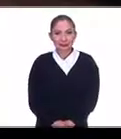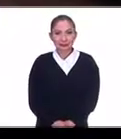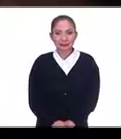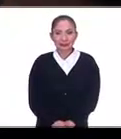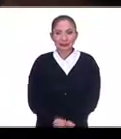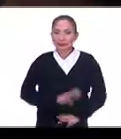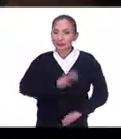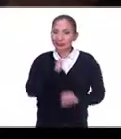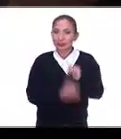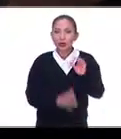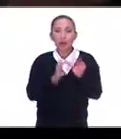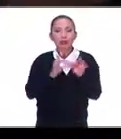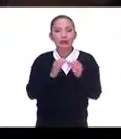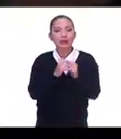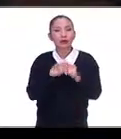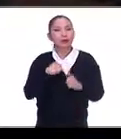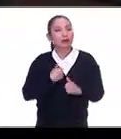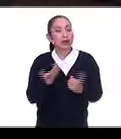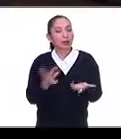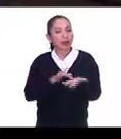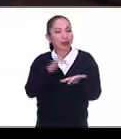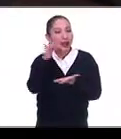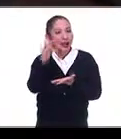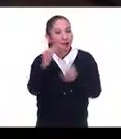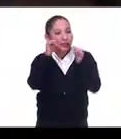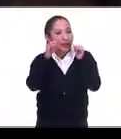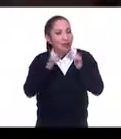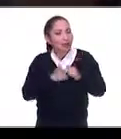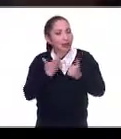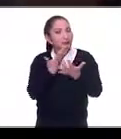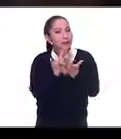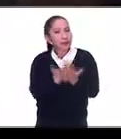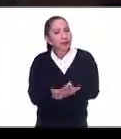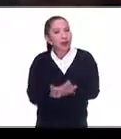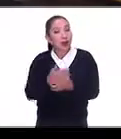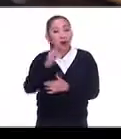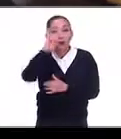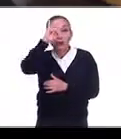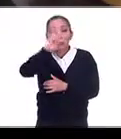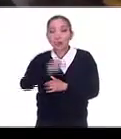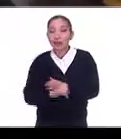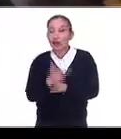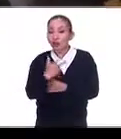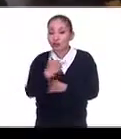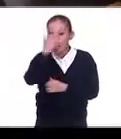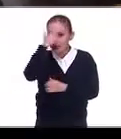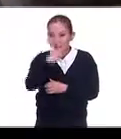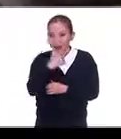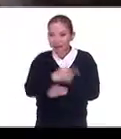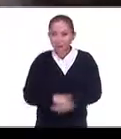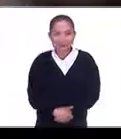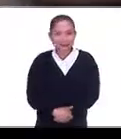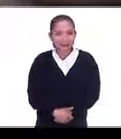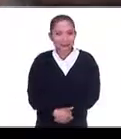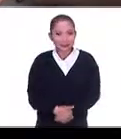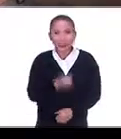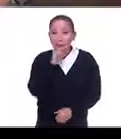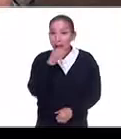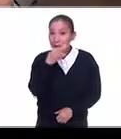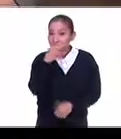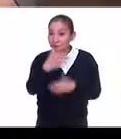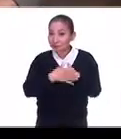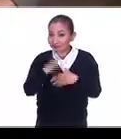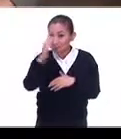Llegamos al final de Cuenta Conmigo, les agradecemos su atención y los esperamos todos los jueves a las 8 de la noche. También les